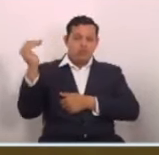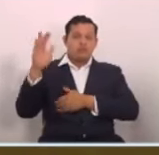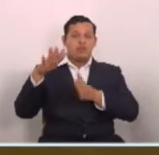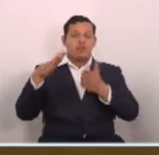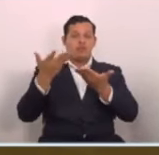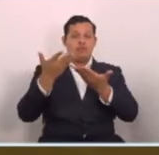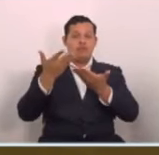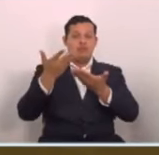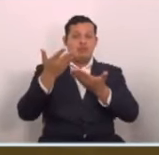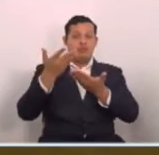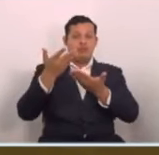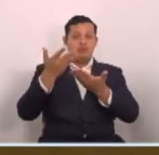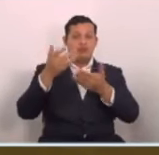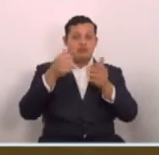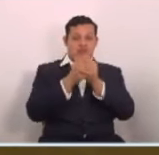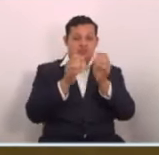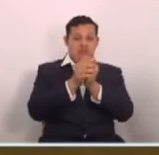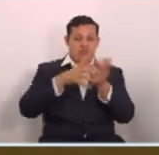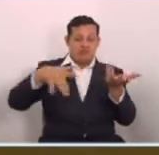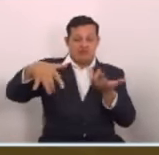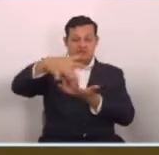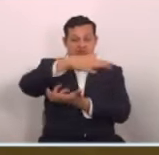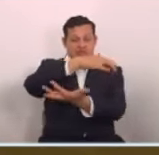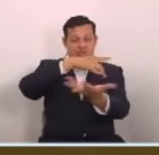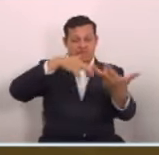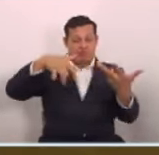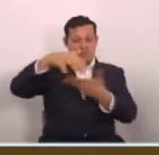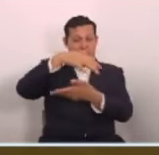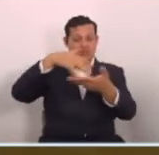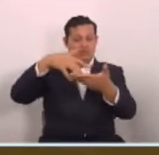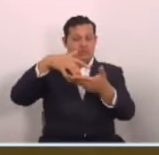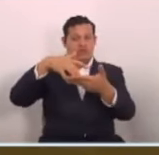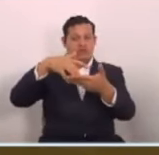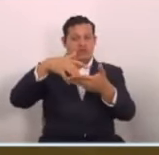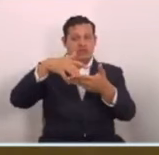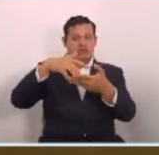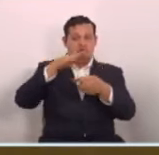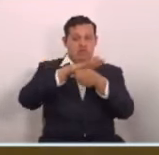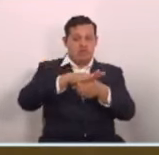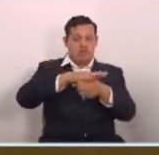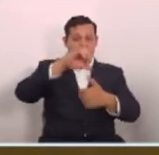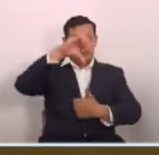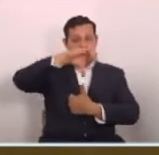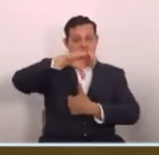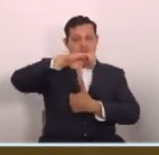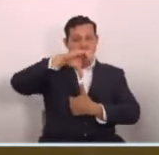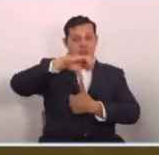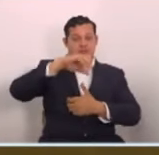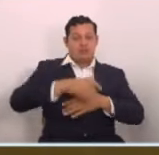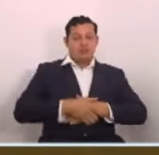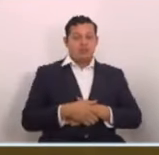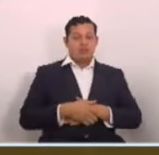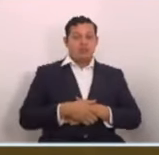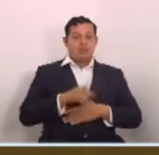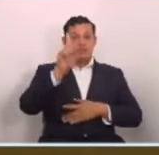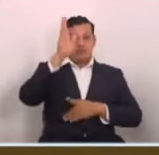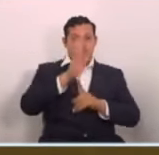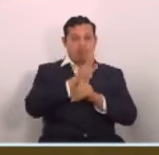por la zona de convergencia intertropical y campo de presionario sobre Centroamérica. Dios los bendiga,